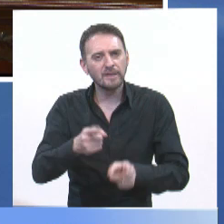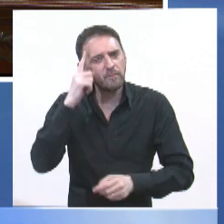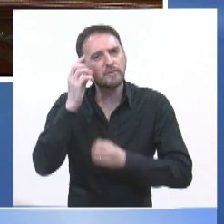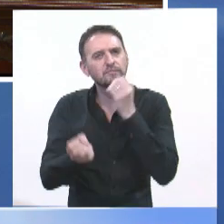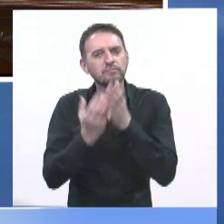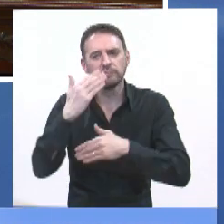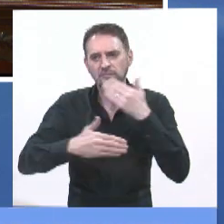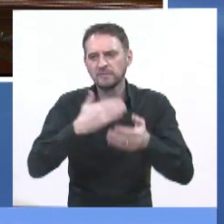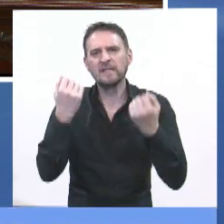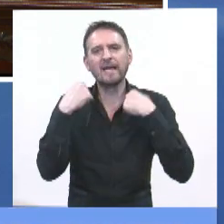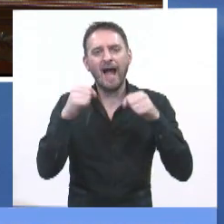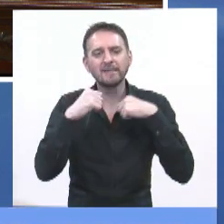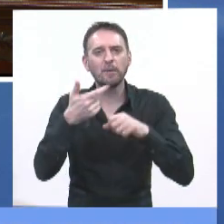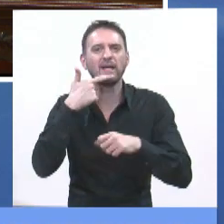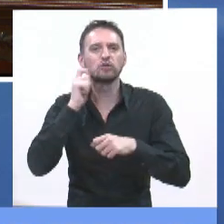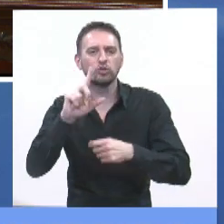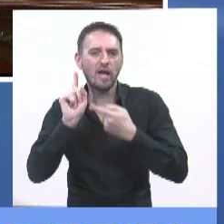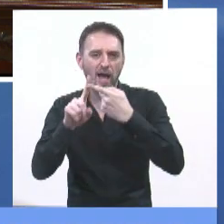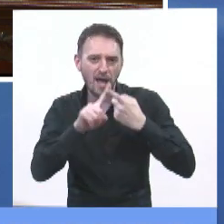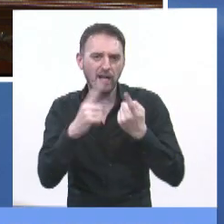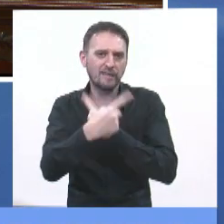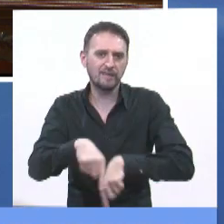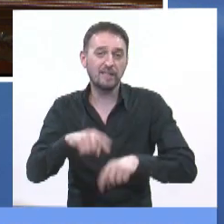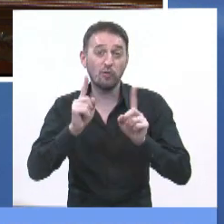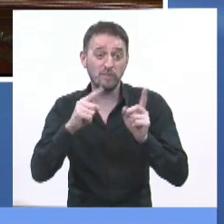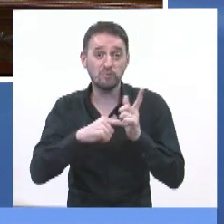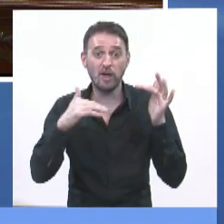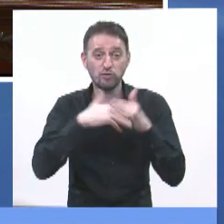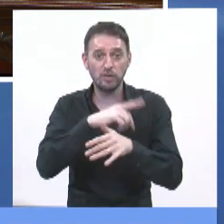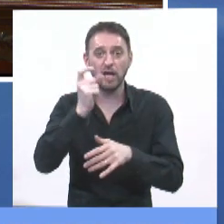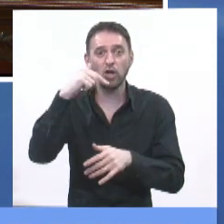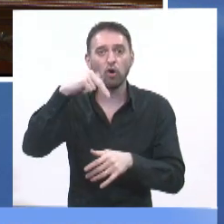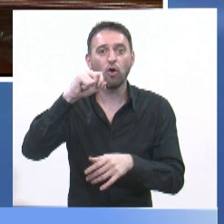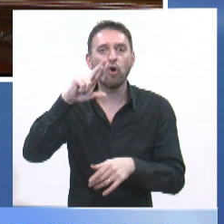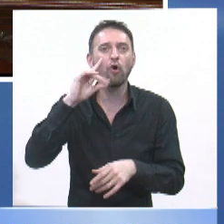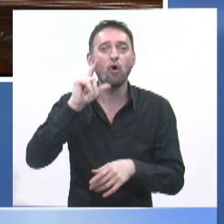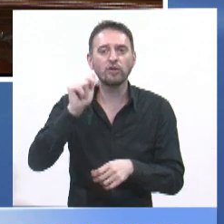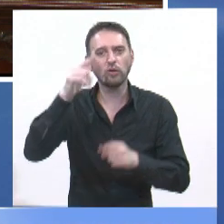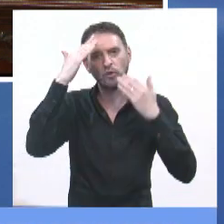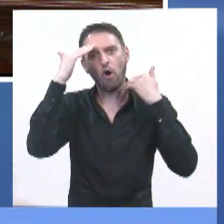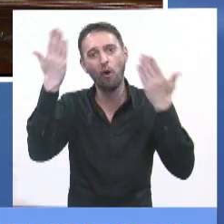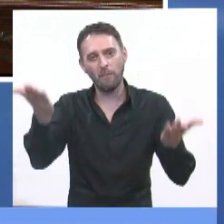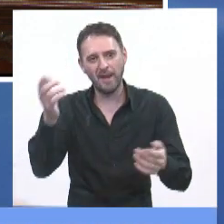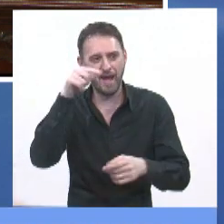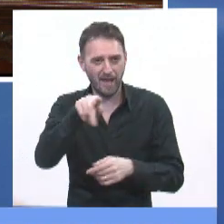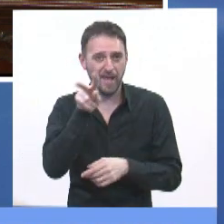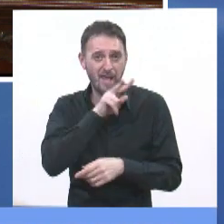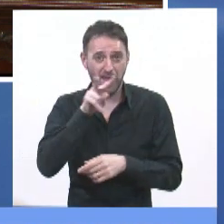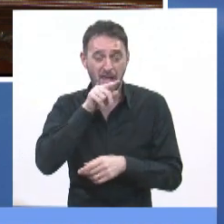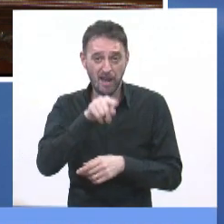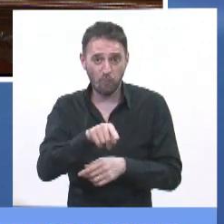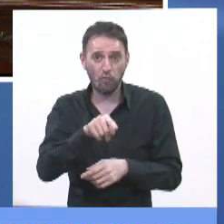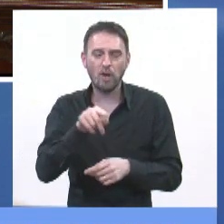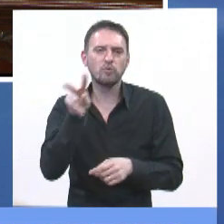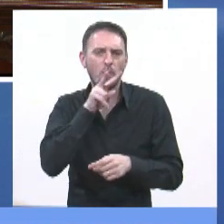diversas actividades sociales en la ciudad de Concordia. Así que bueno, rendirle homenaje a esta gran